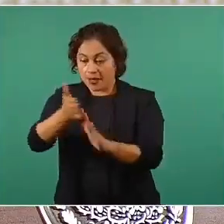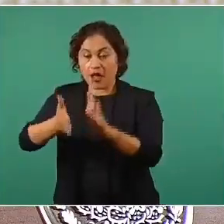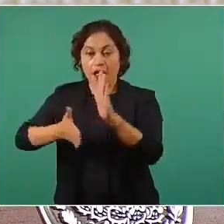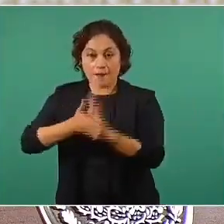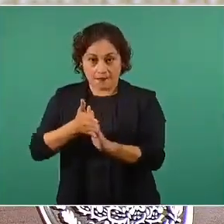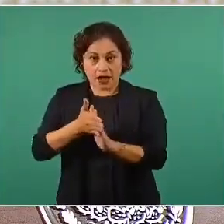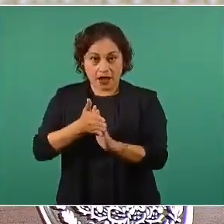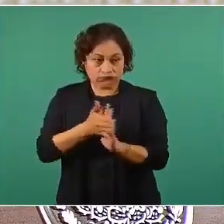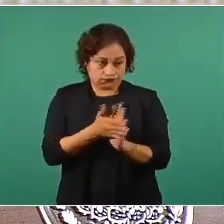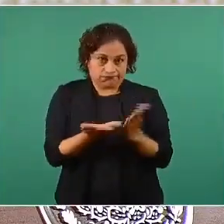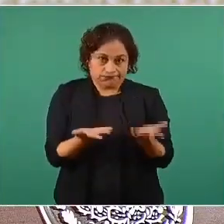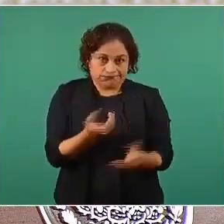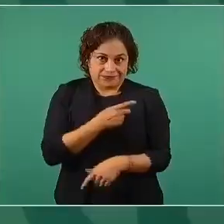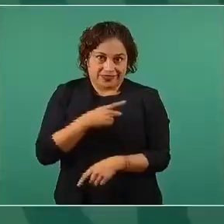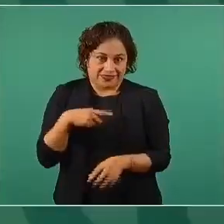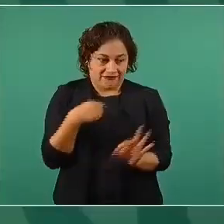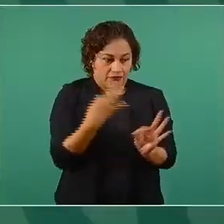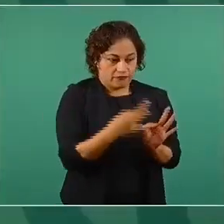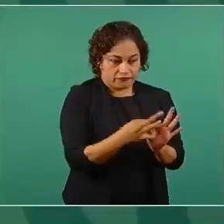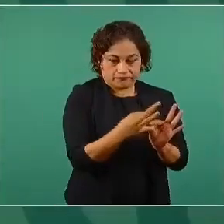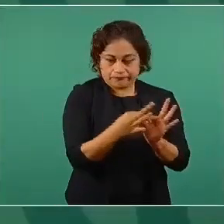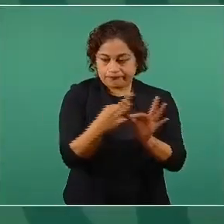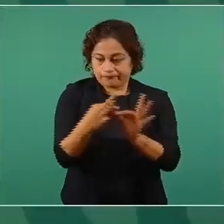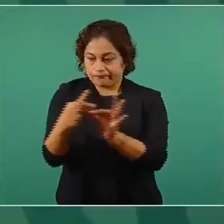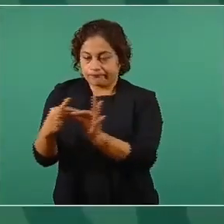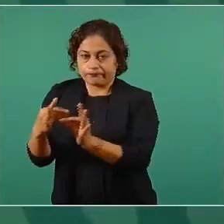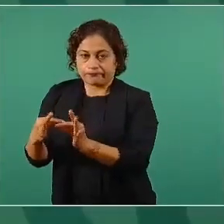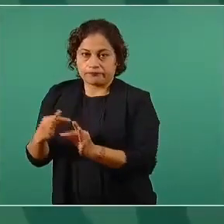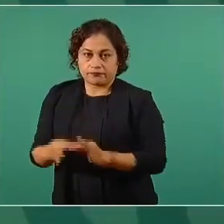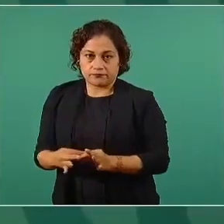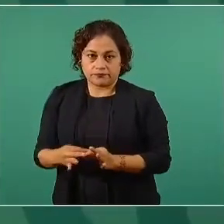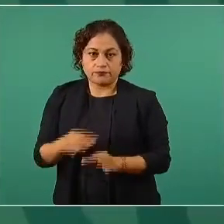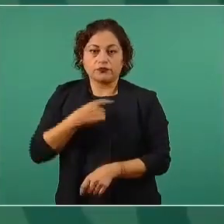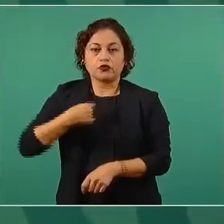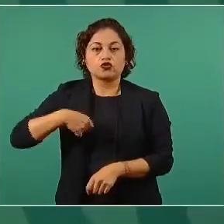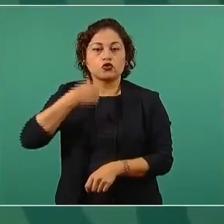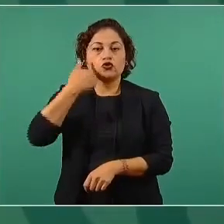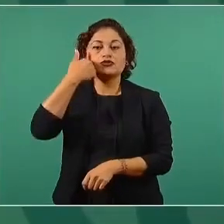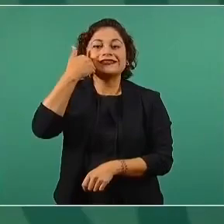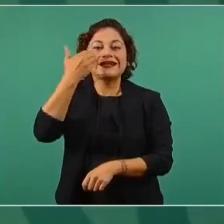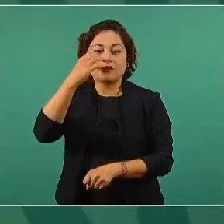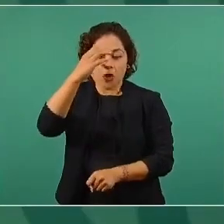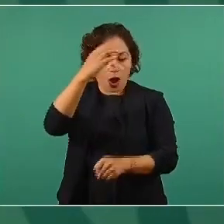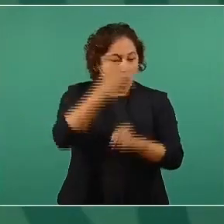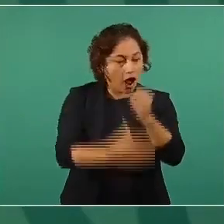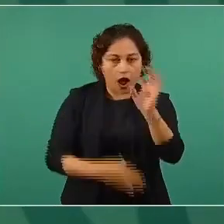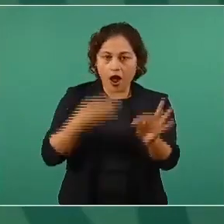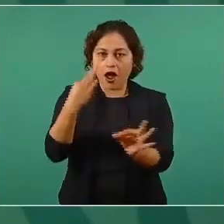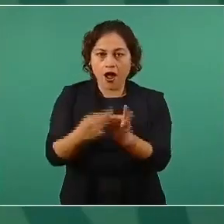recibimos nosotros muchísimas obras inconclusas y que no